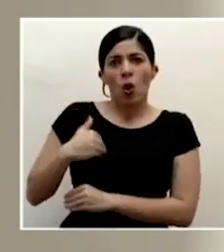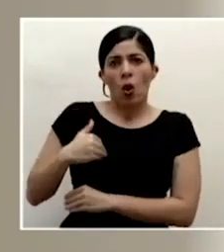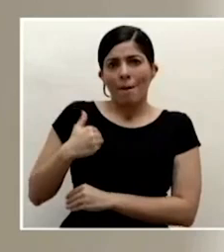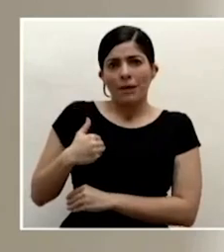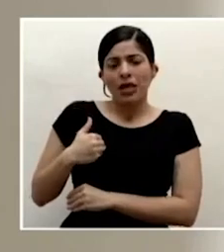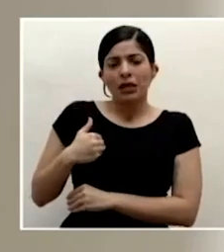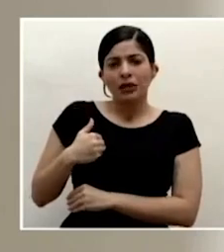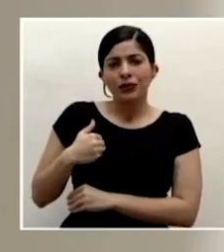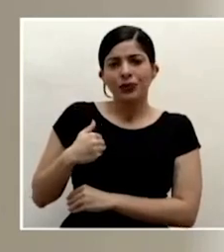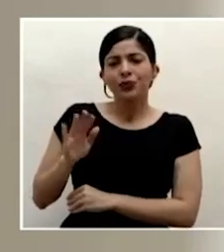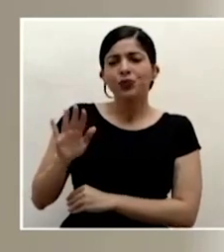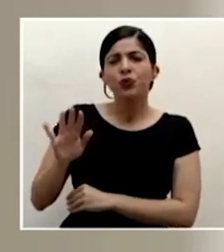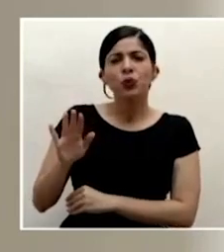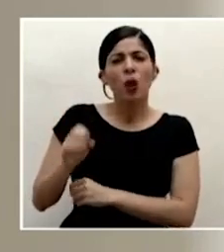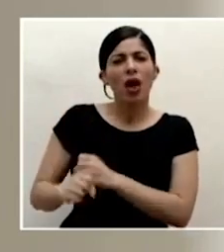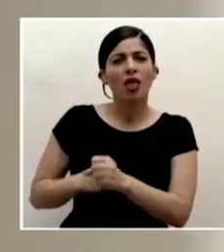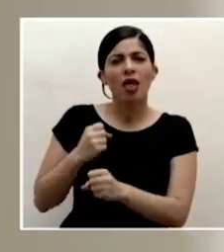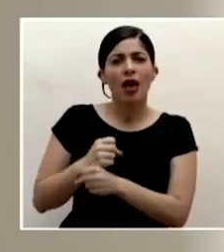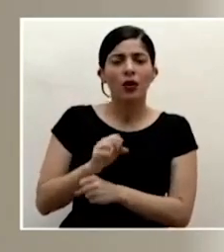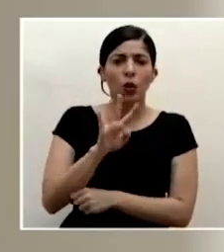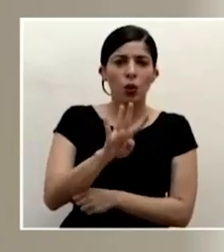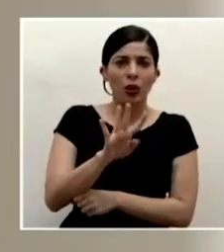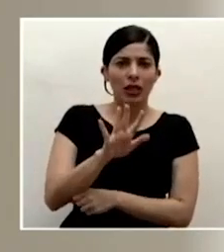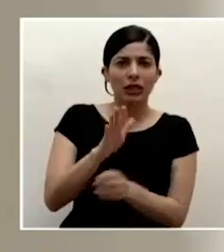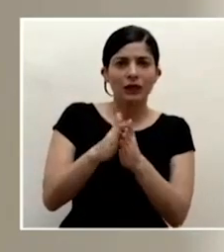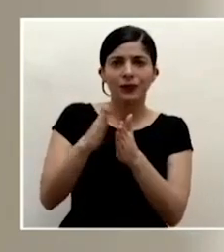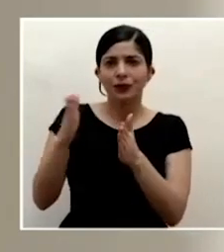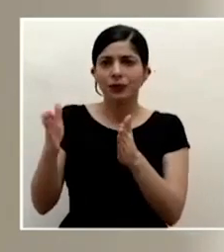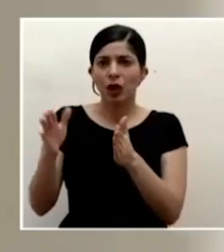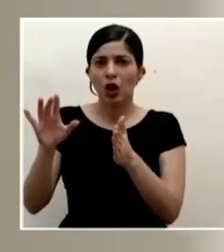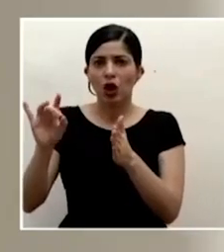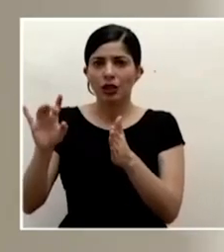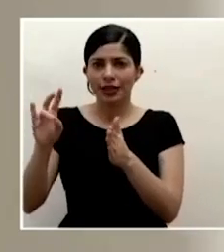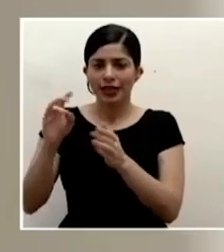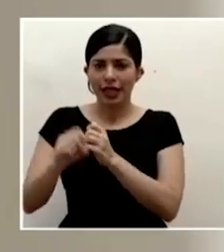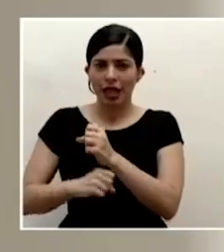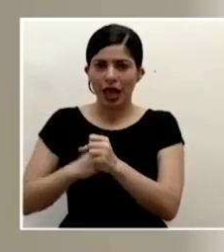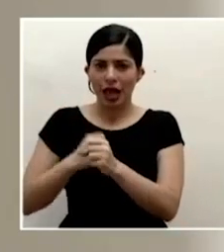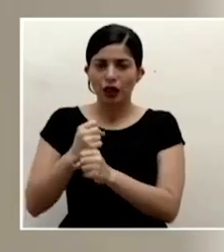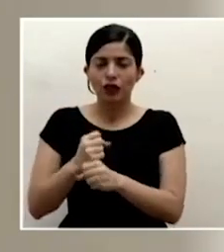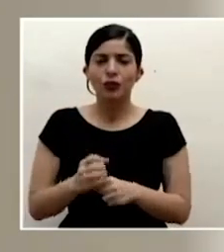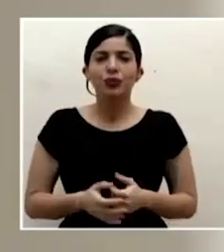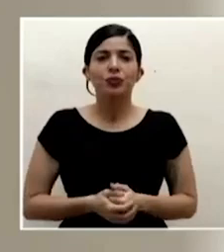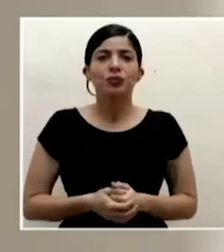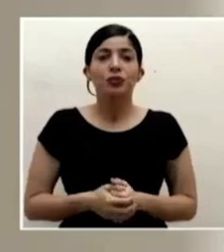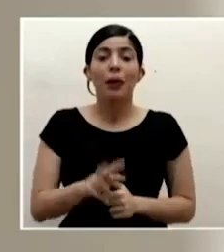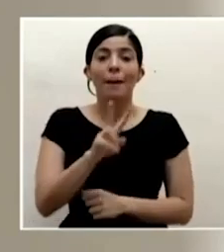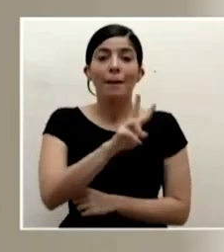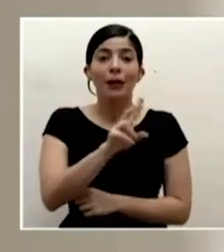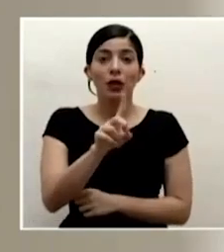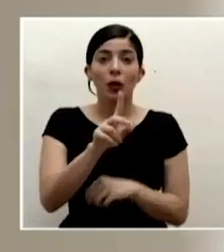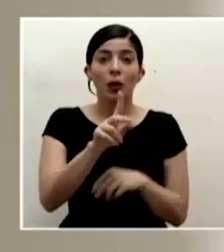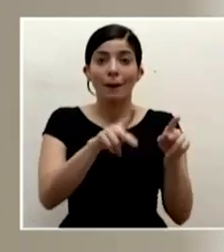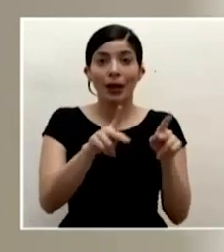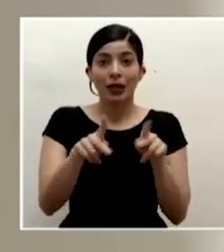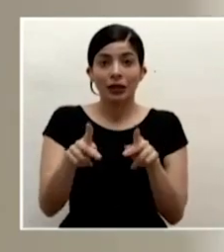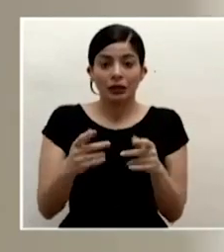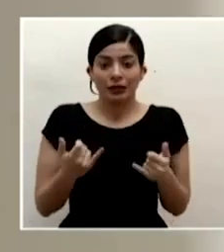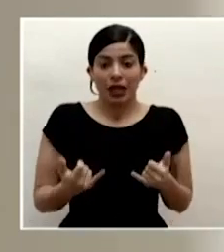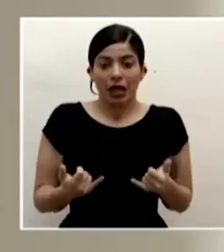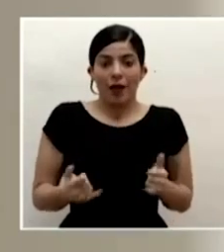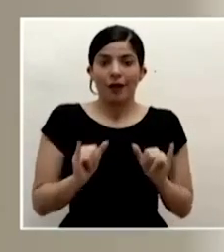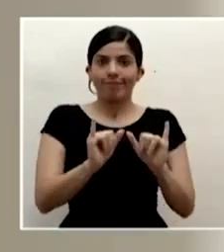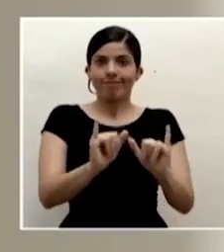con un rango de edad de cuarenta y cinco a ochenta y siete años. Veintiún personas están en este momento